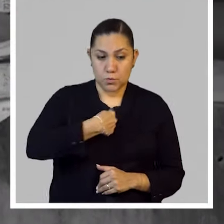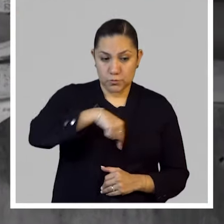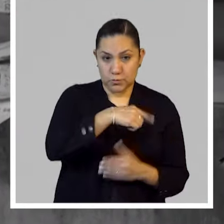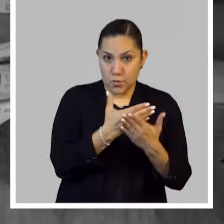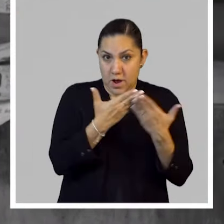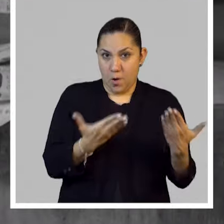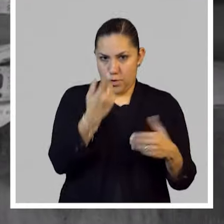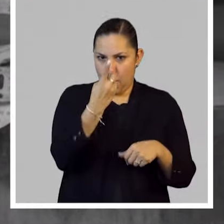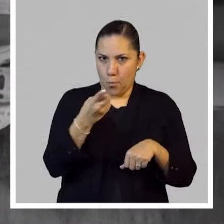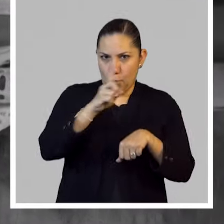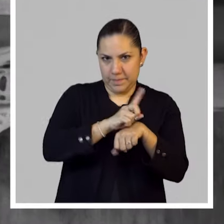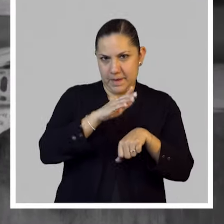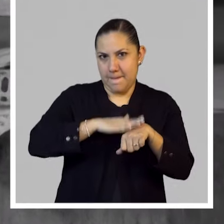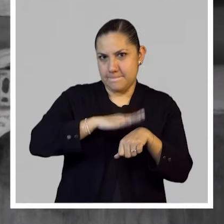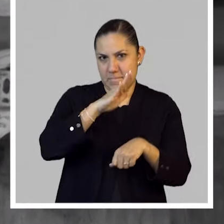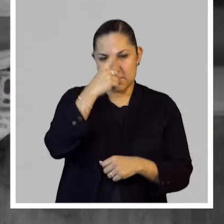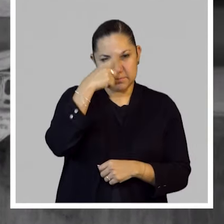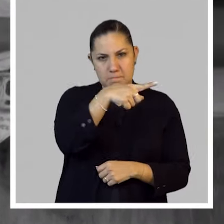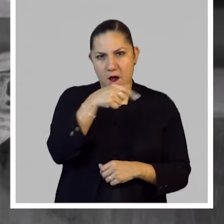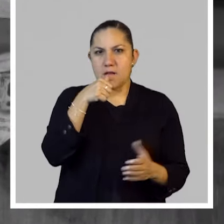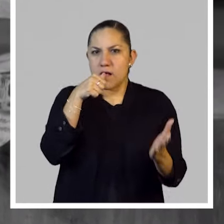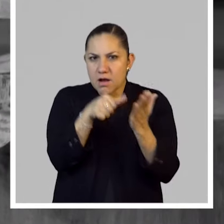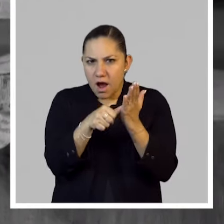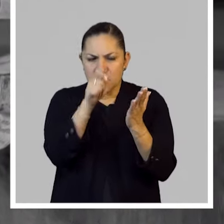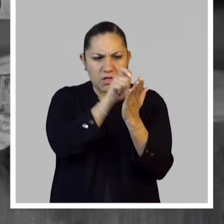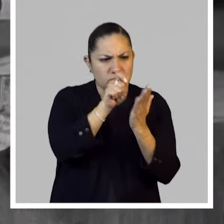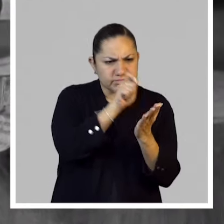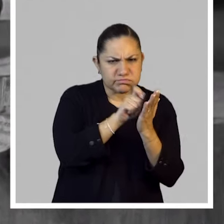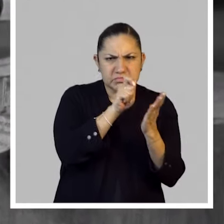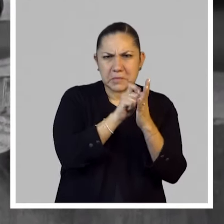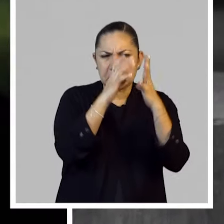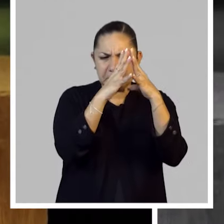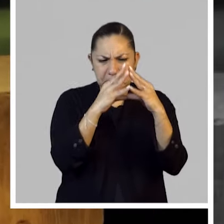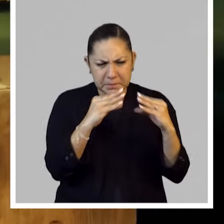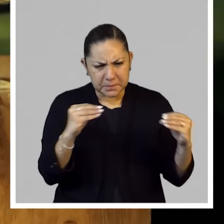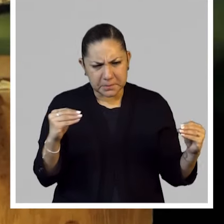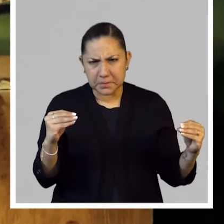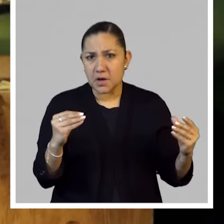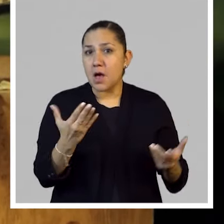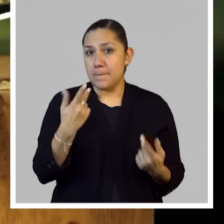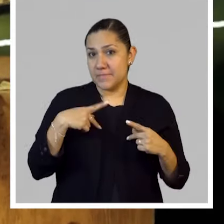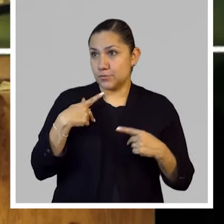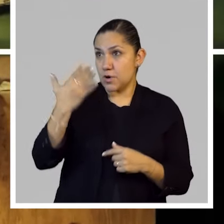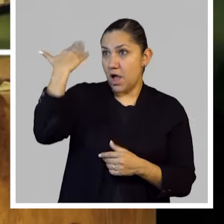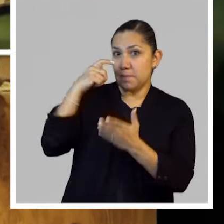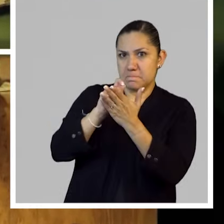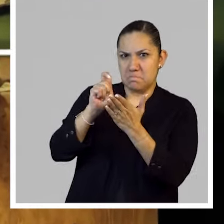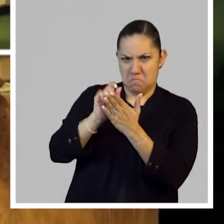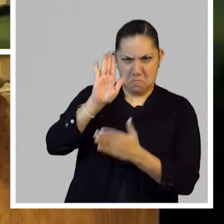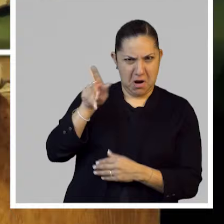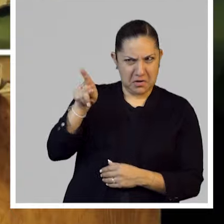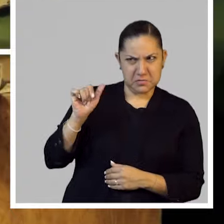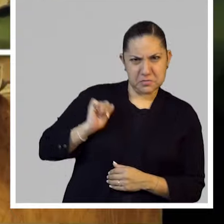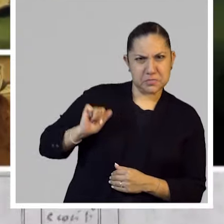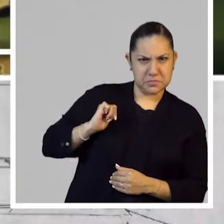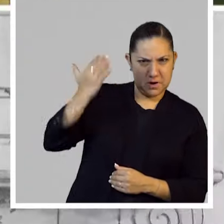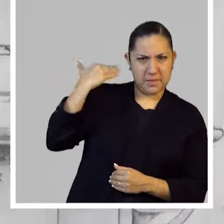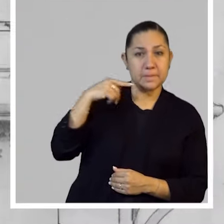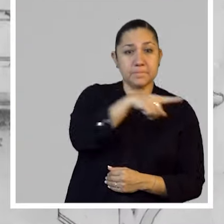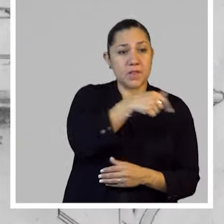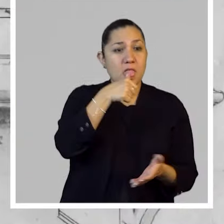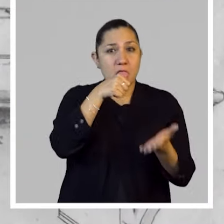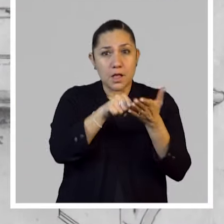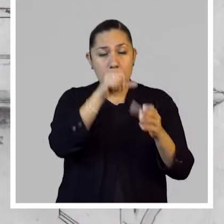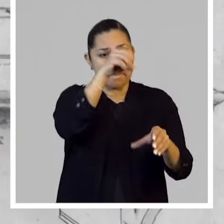Asistimos a un día más del declive mundial de la carta. Los corresponsales asiduos parecen ser de otros tiempos. Los buzones cada vez